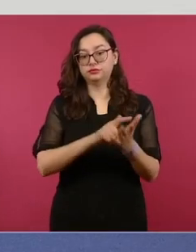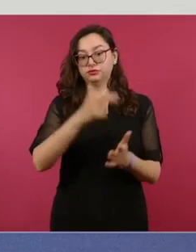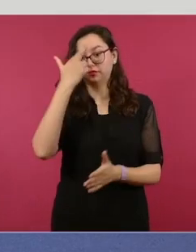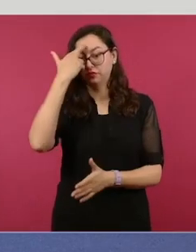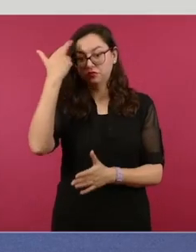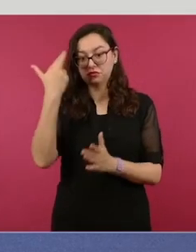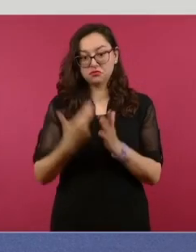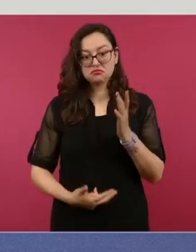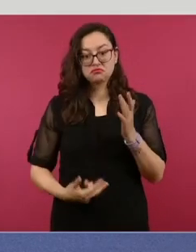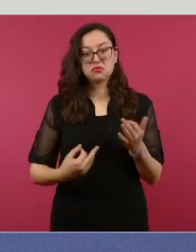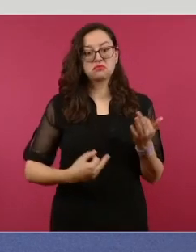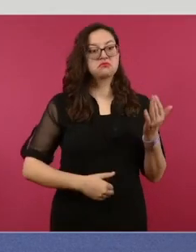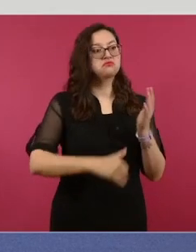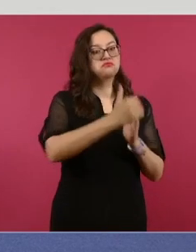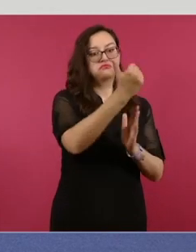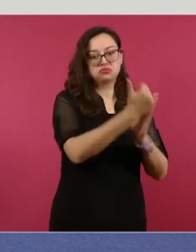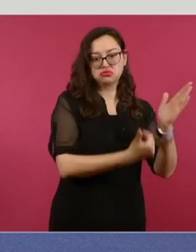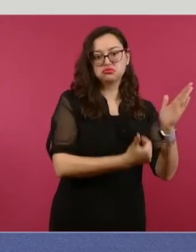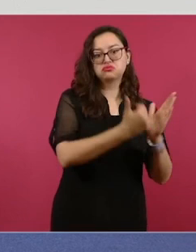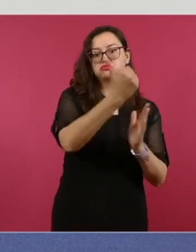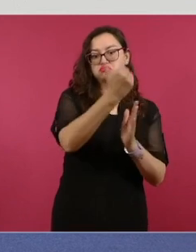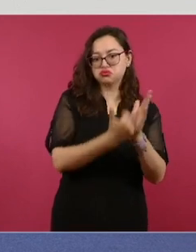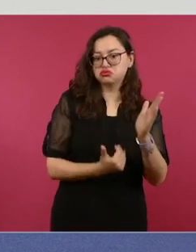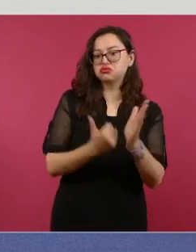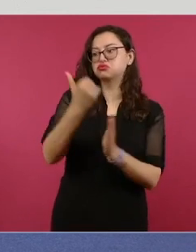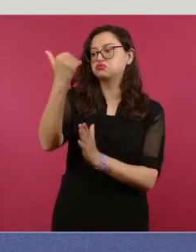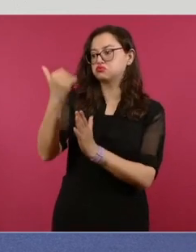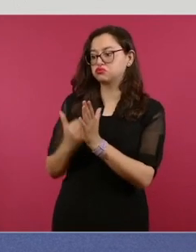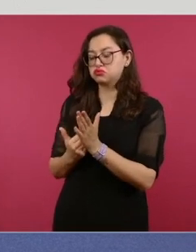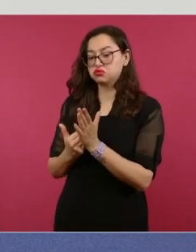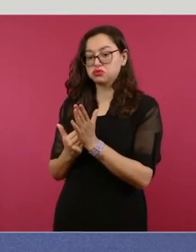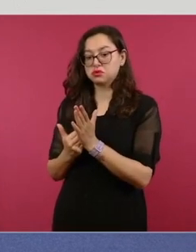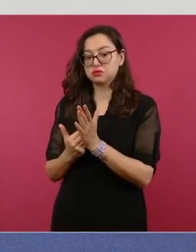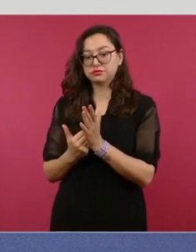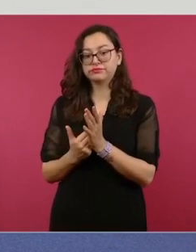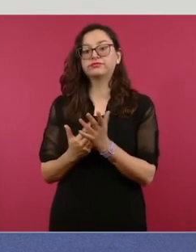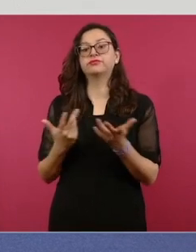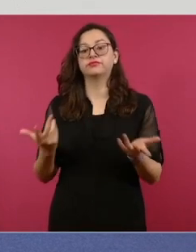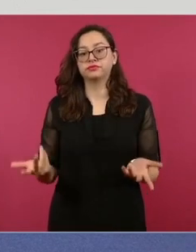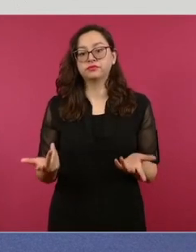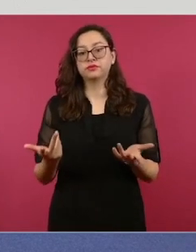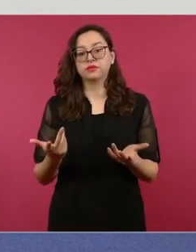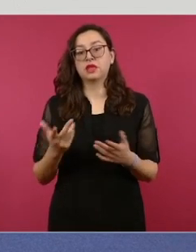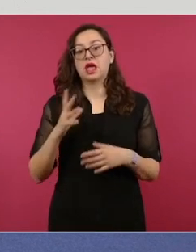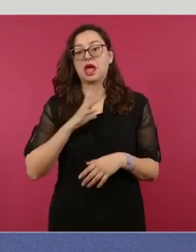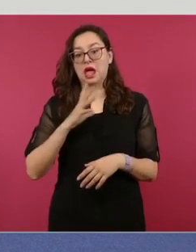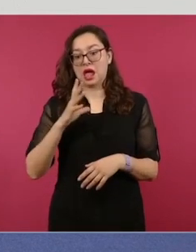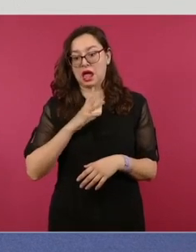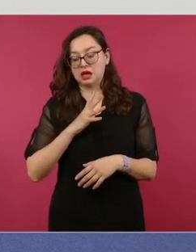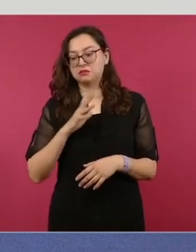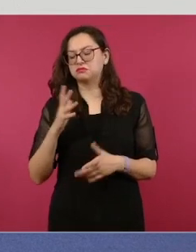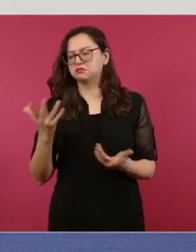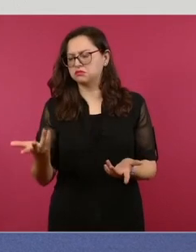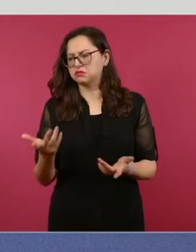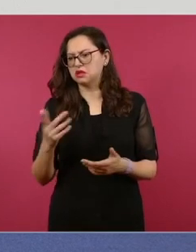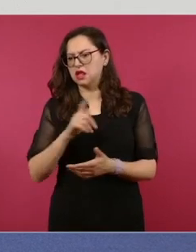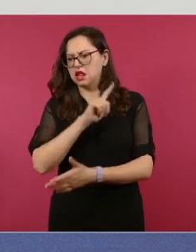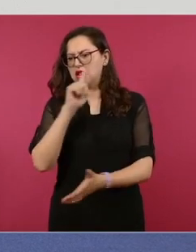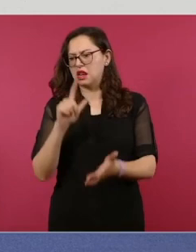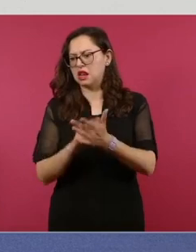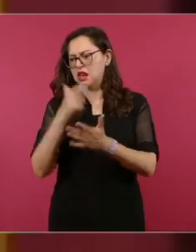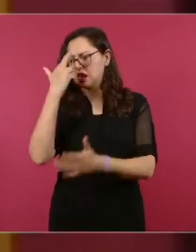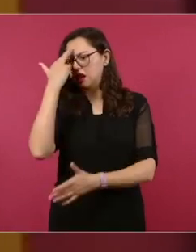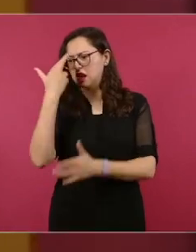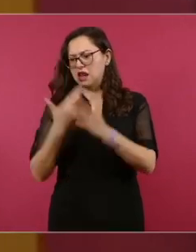importantes y en donde hay alzas en estos delitos, sobre todo en delitos fiscales y delitos de